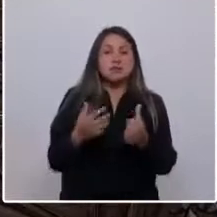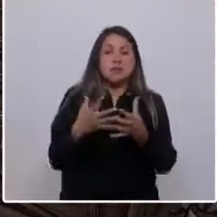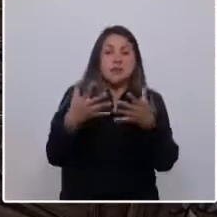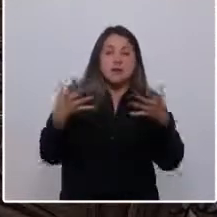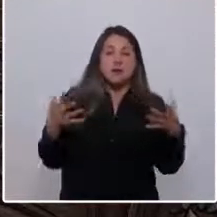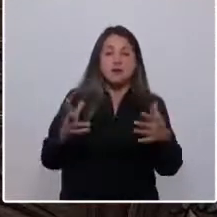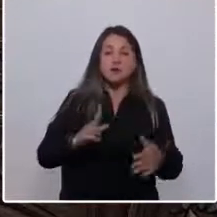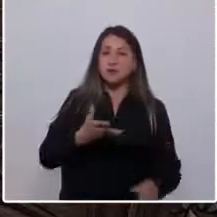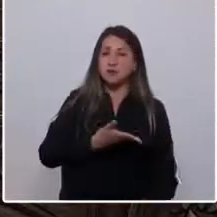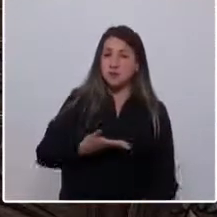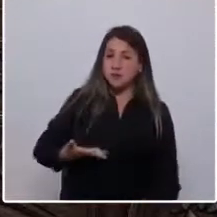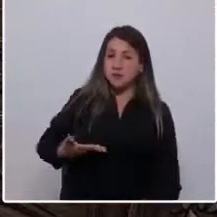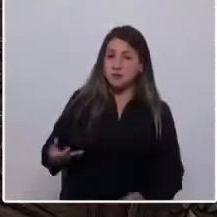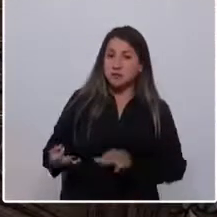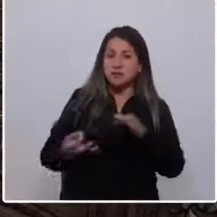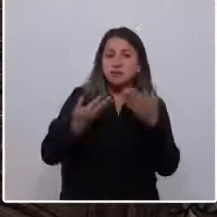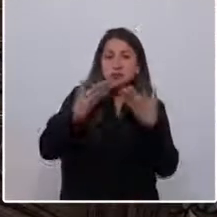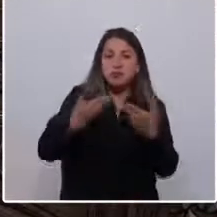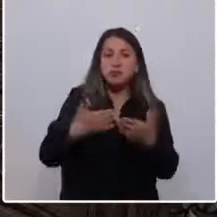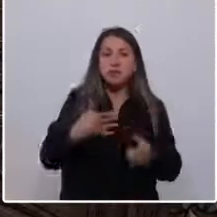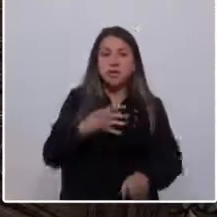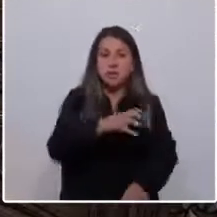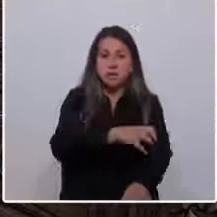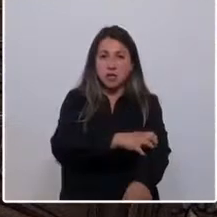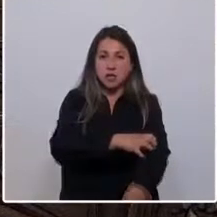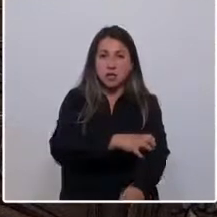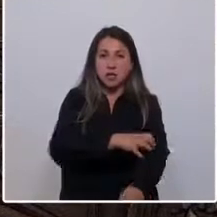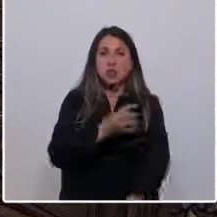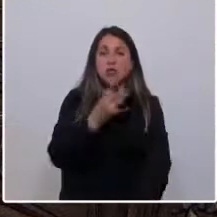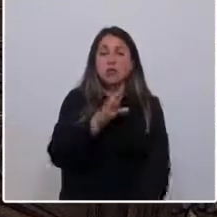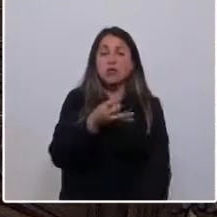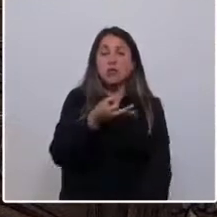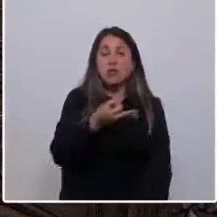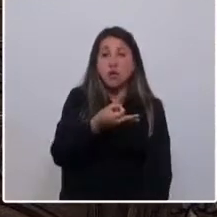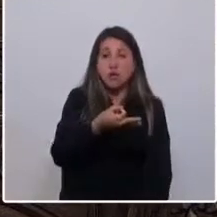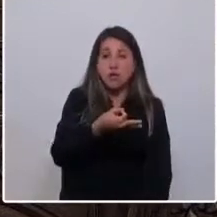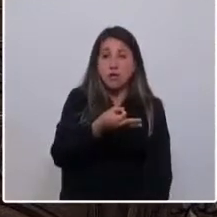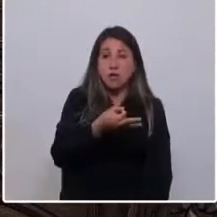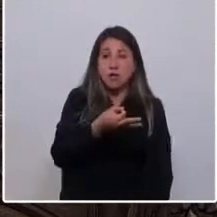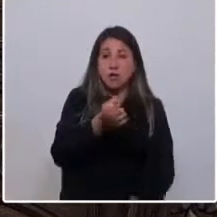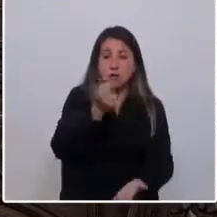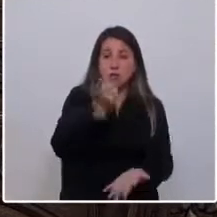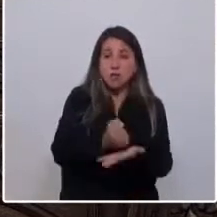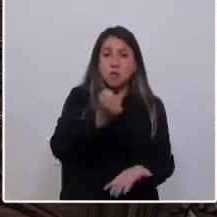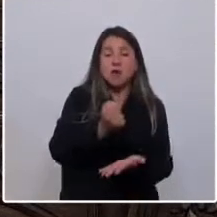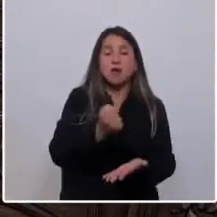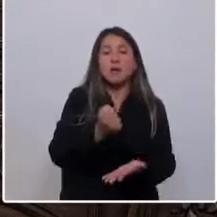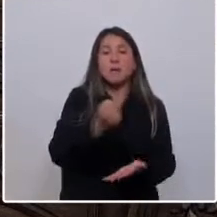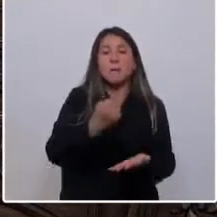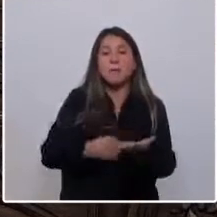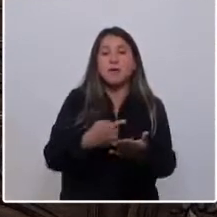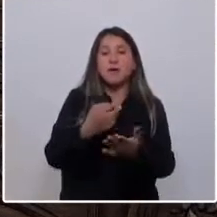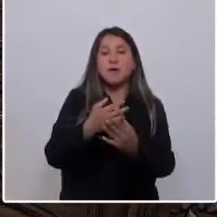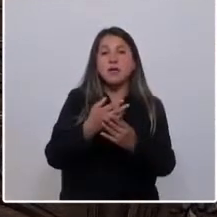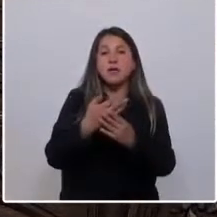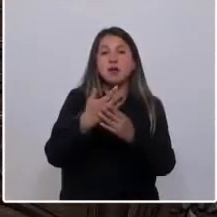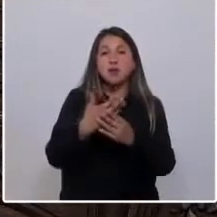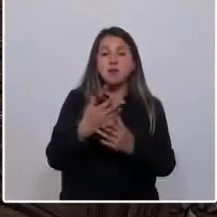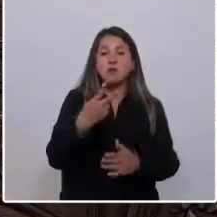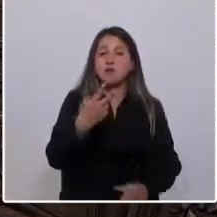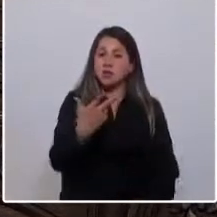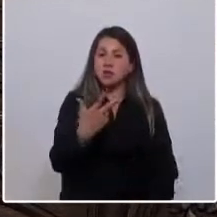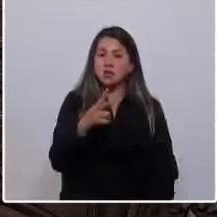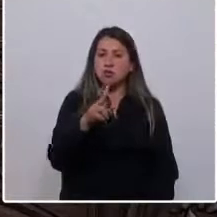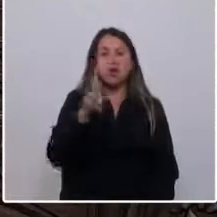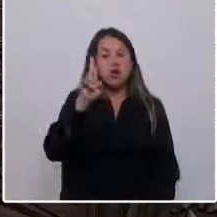Señora Presidenta, traigo un regalo desde mi región. Una única moneda que fue acuñada en Chile en el año 1928, 1828. Uno